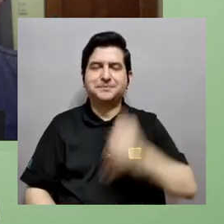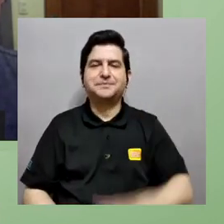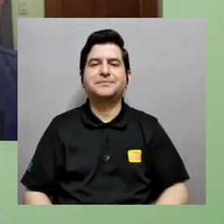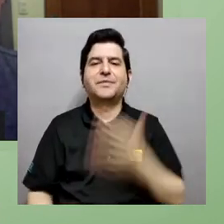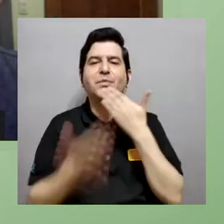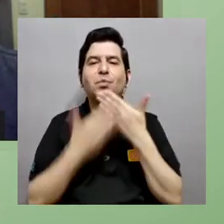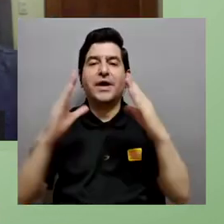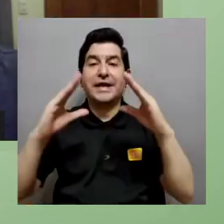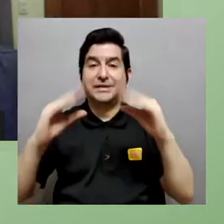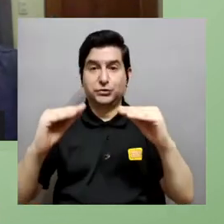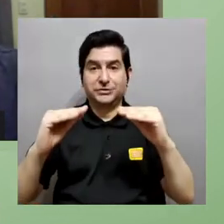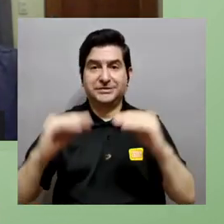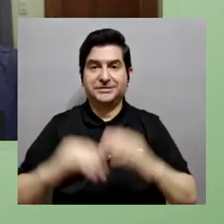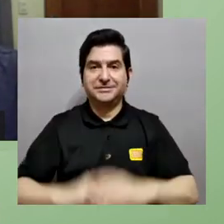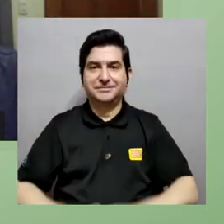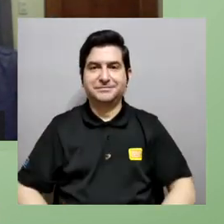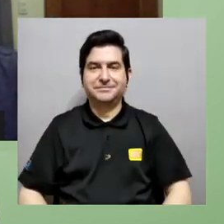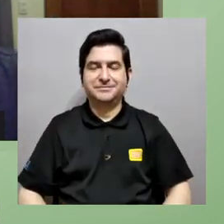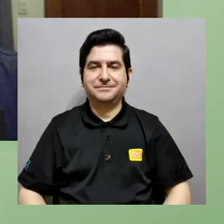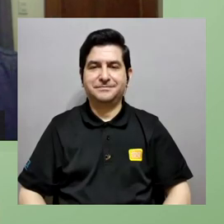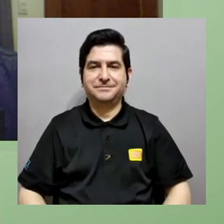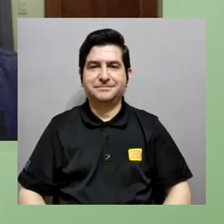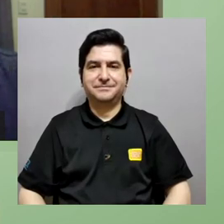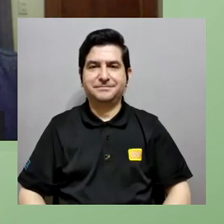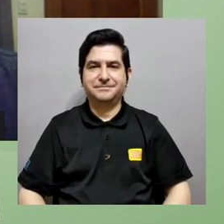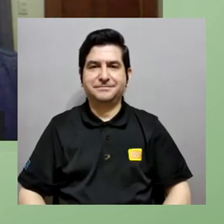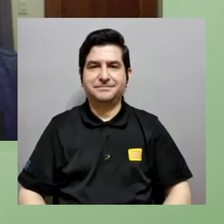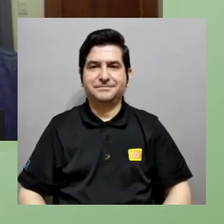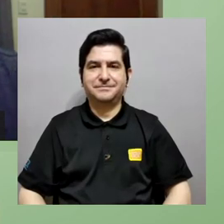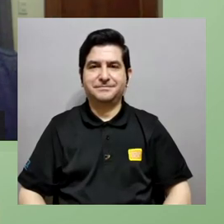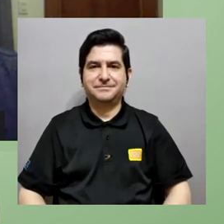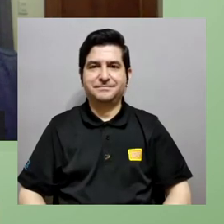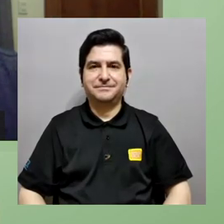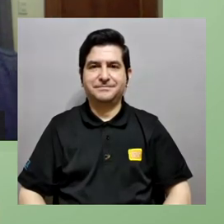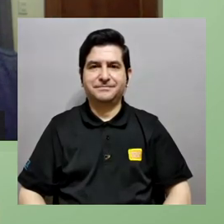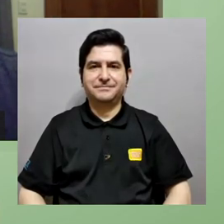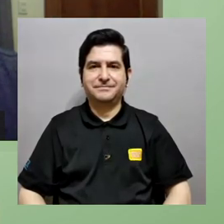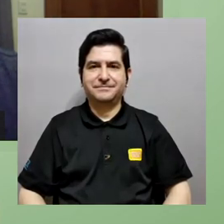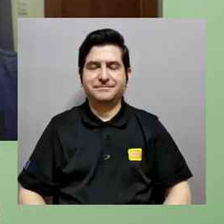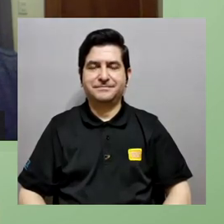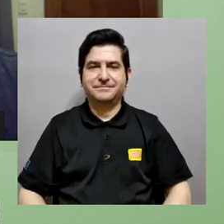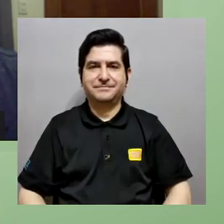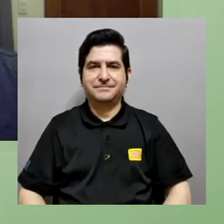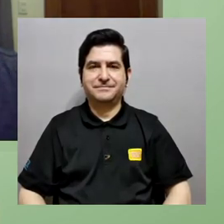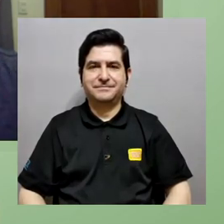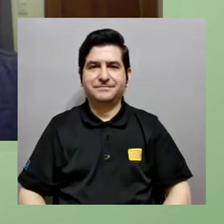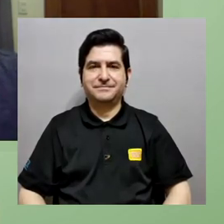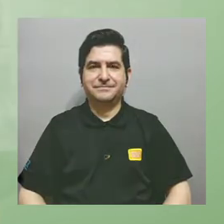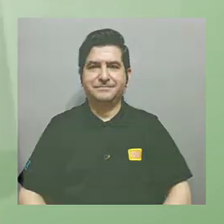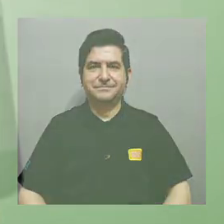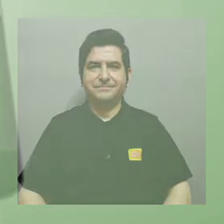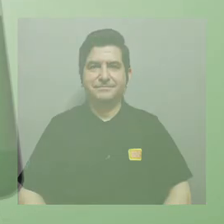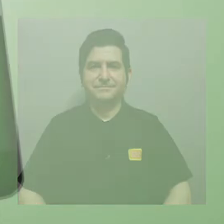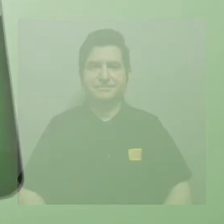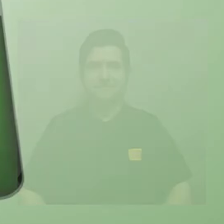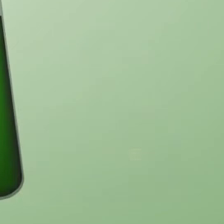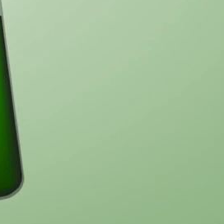y cerramos así este primer conversatorio buenas noches buenas noches